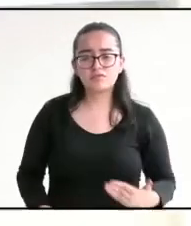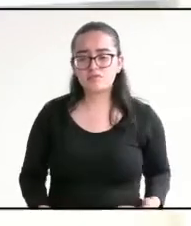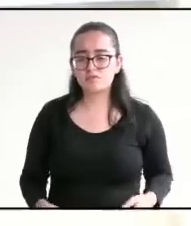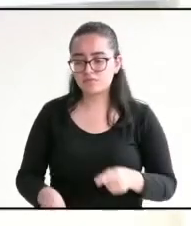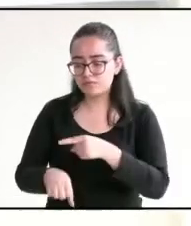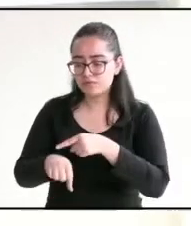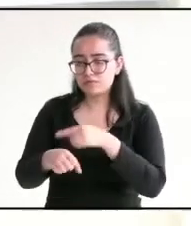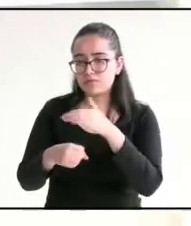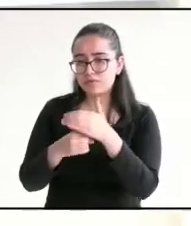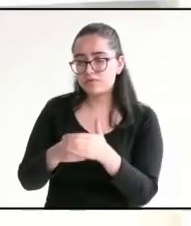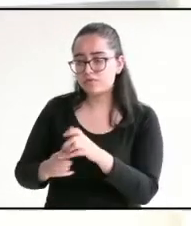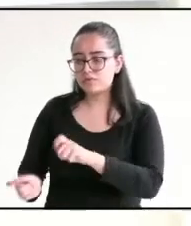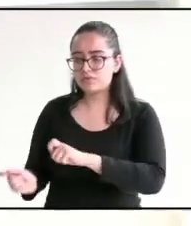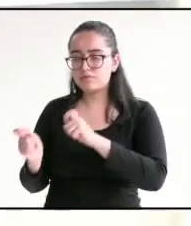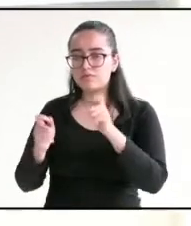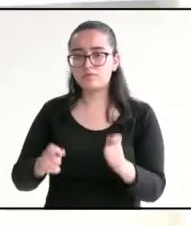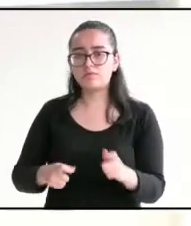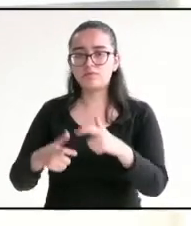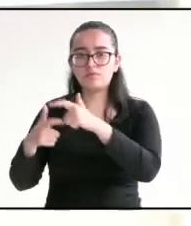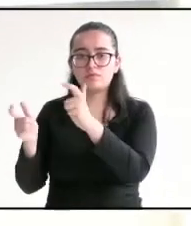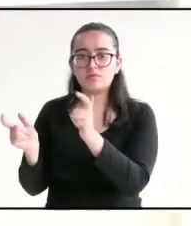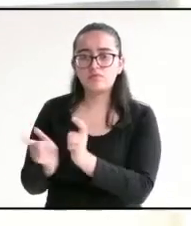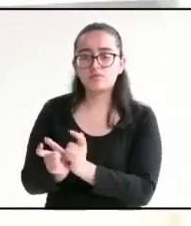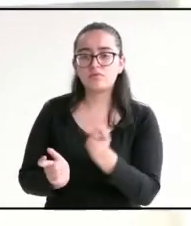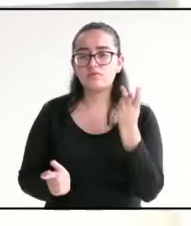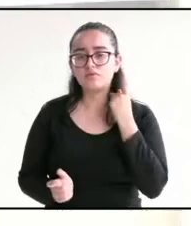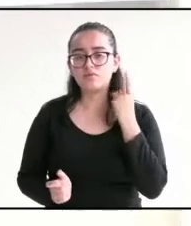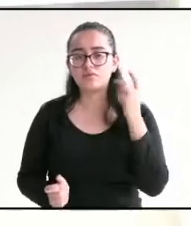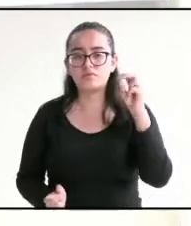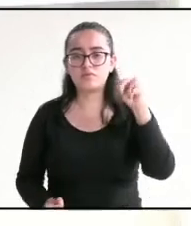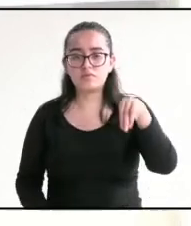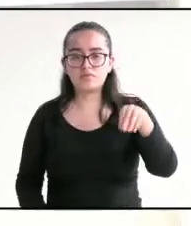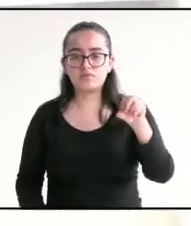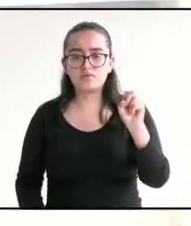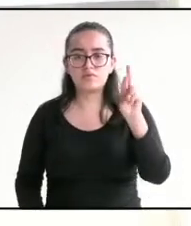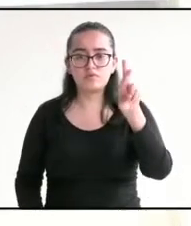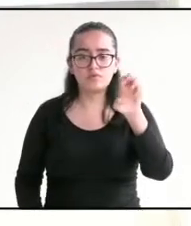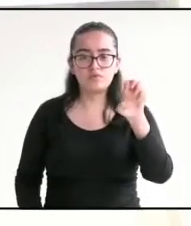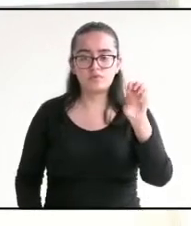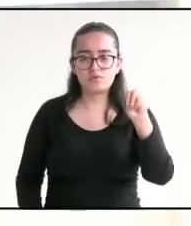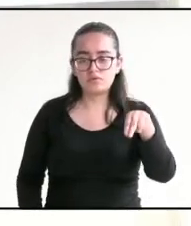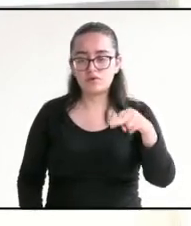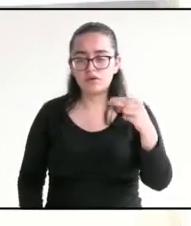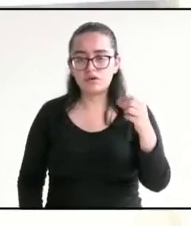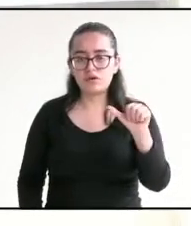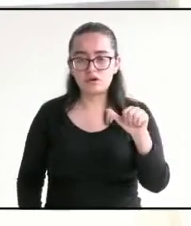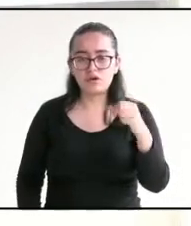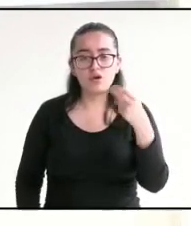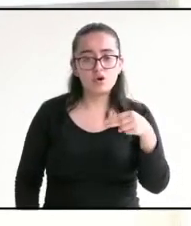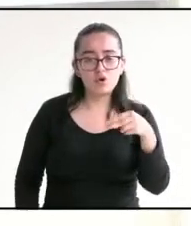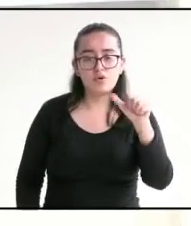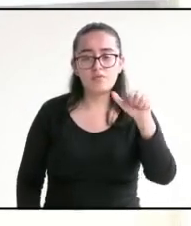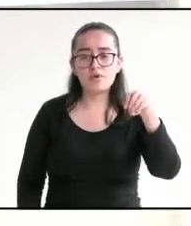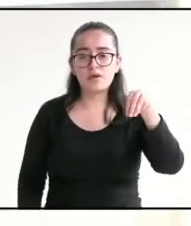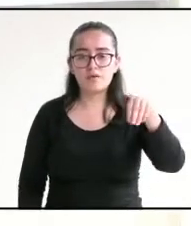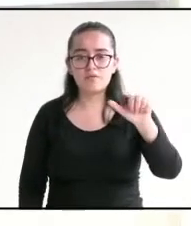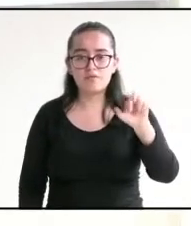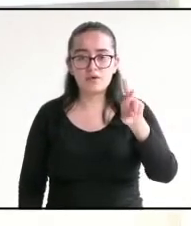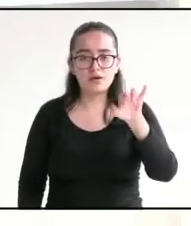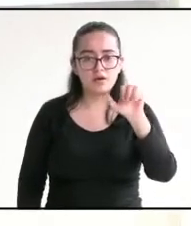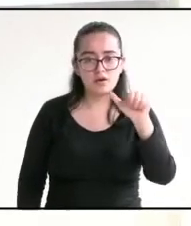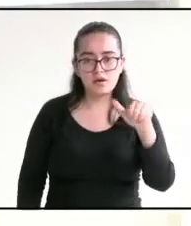su tiempo. Continuamos con la candidata de Morena, María Esther López, y tiene hasta un minuto 30 para su